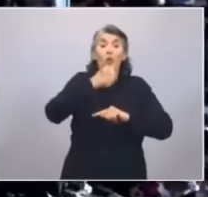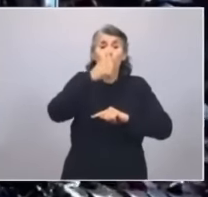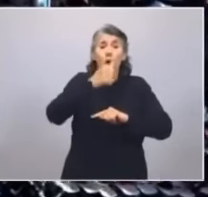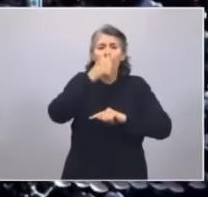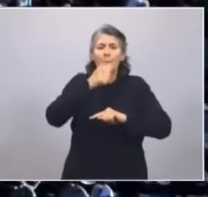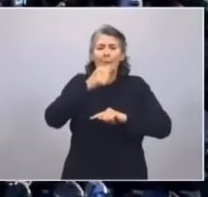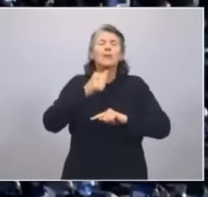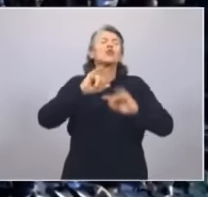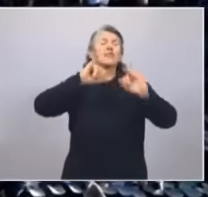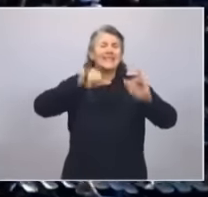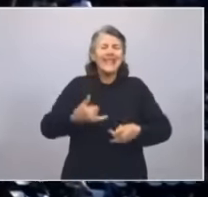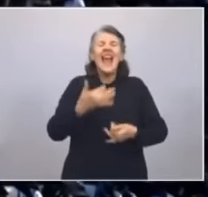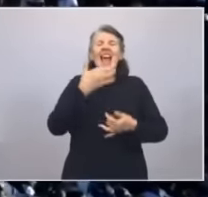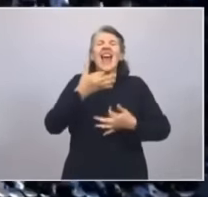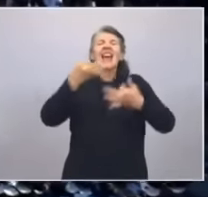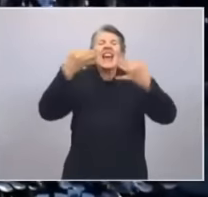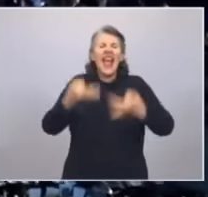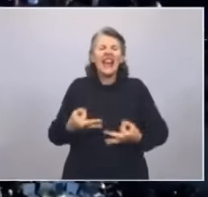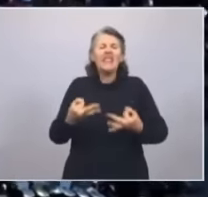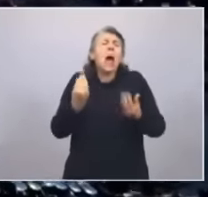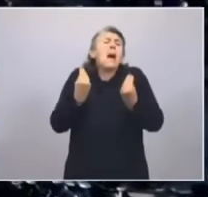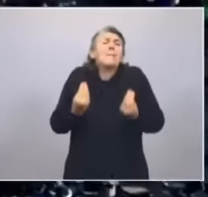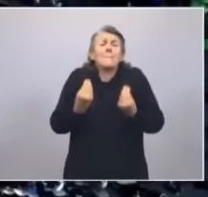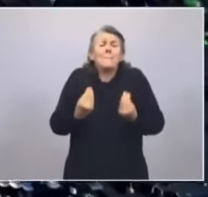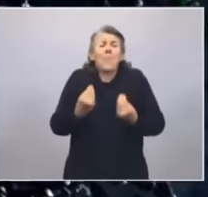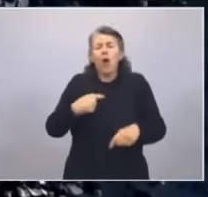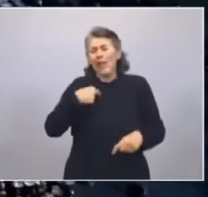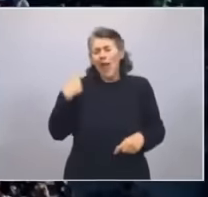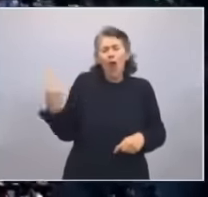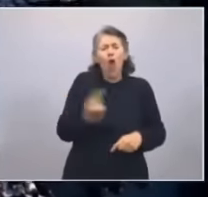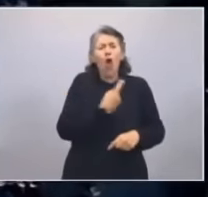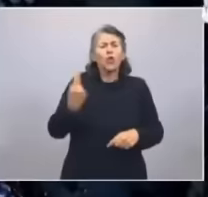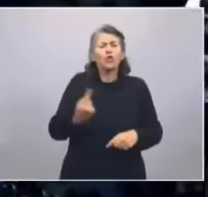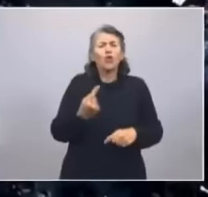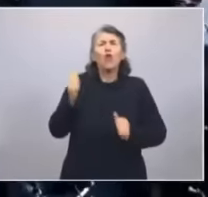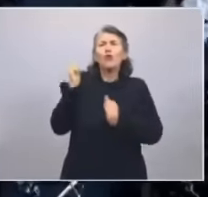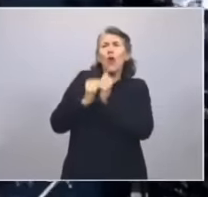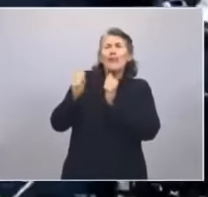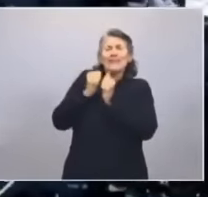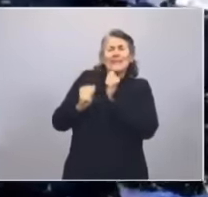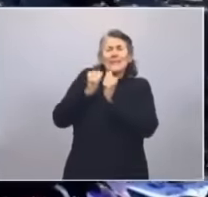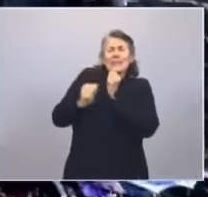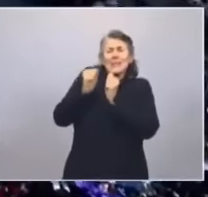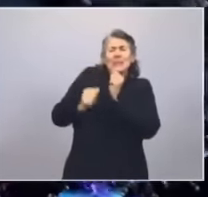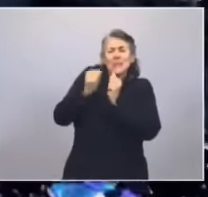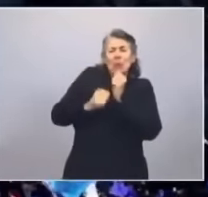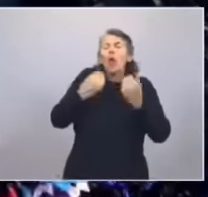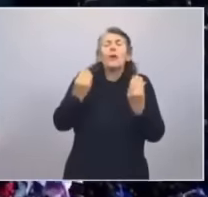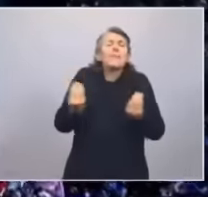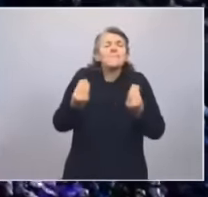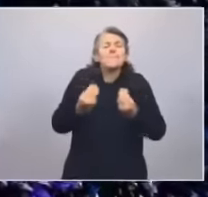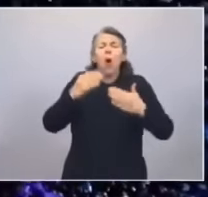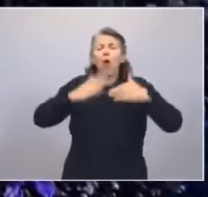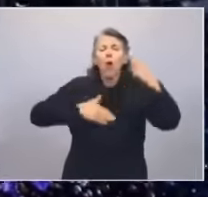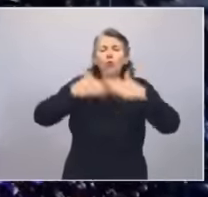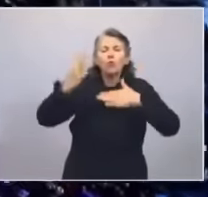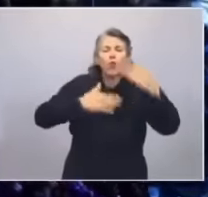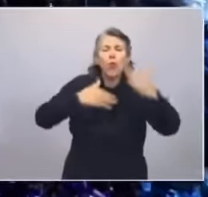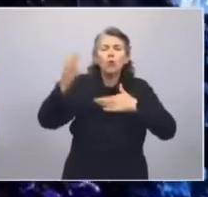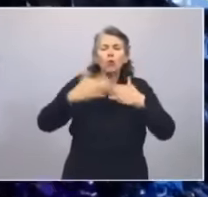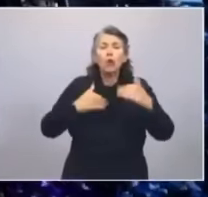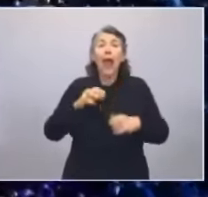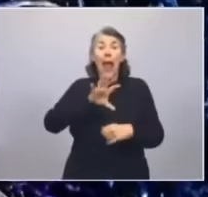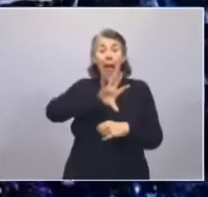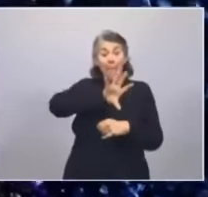domingo porque estamos dando vuelta a la historia, estamos construyendo desde la